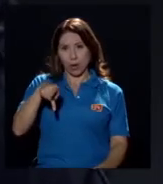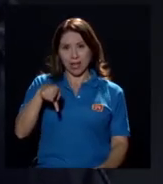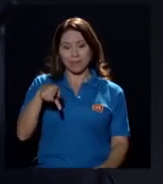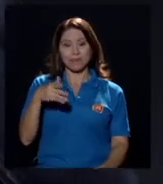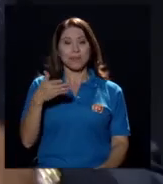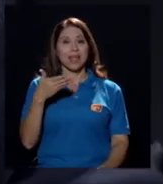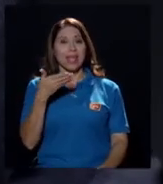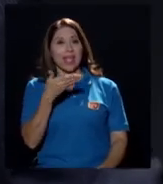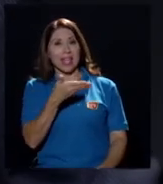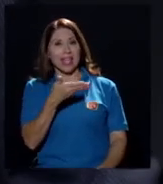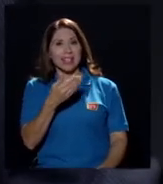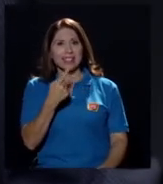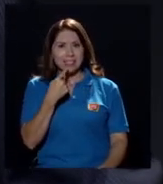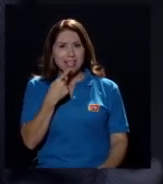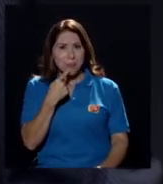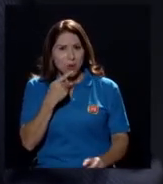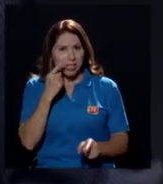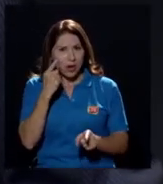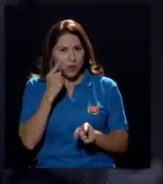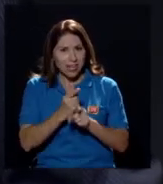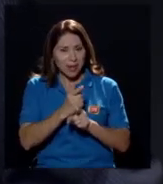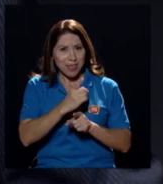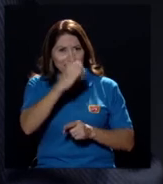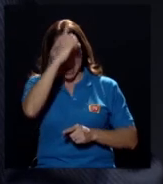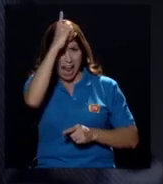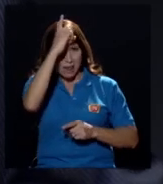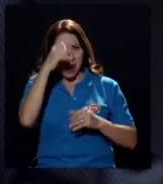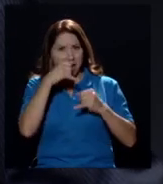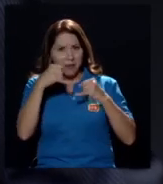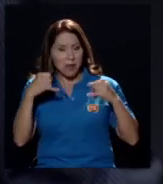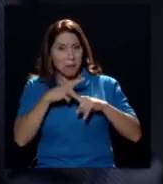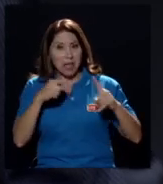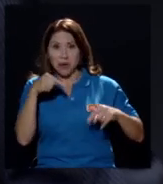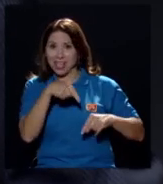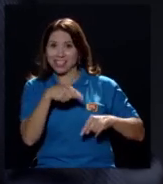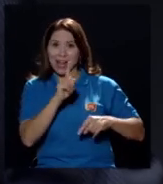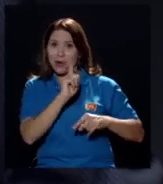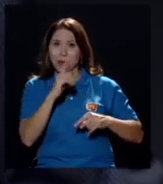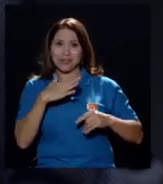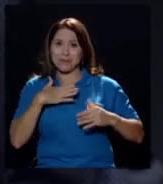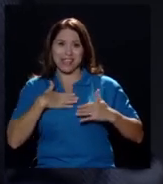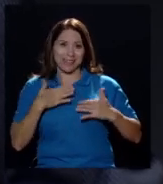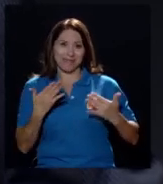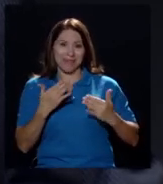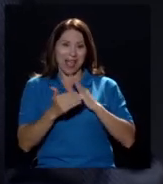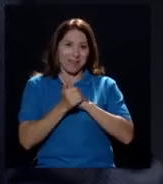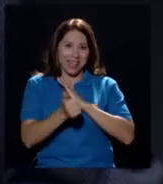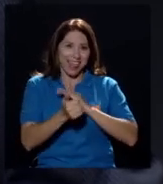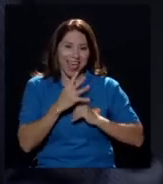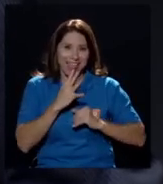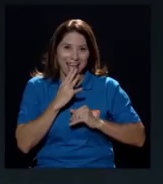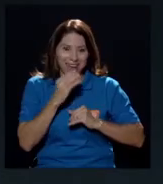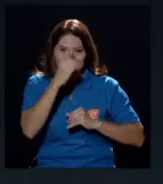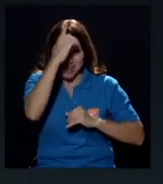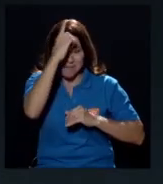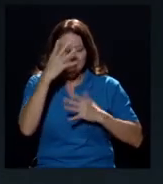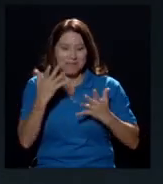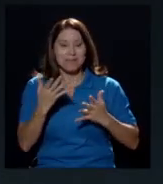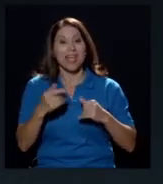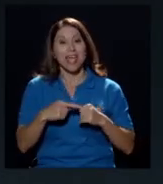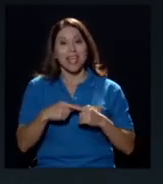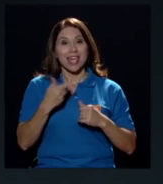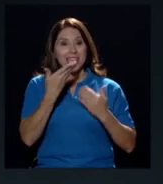se pronuncia correctamente en alemán, pero esa no es mi habilidad. Y